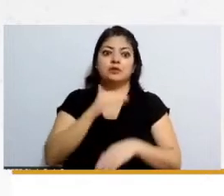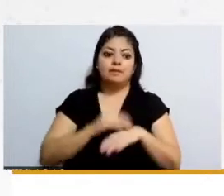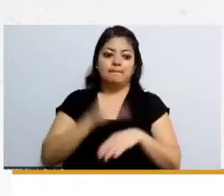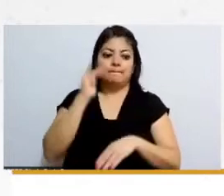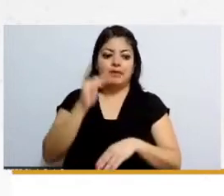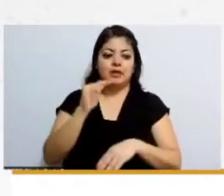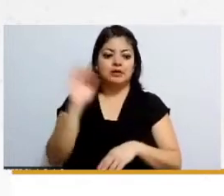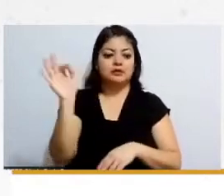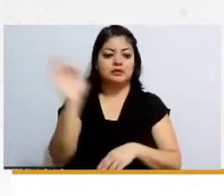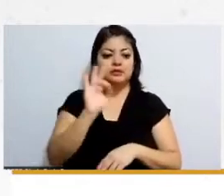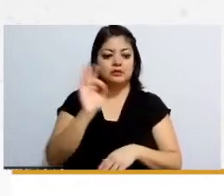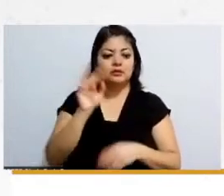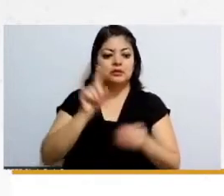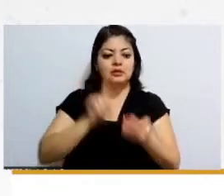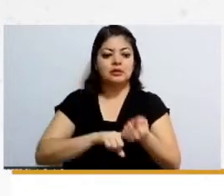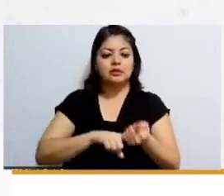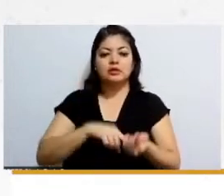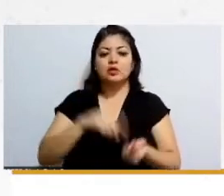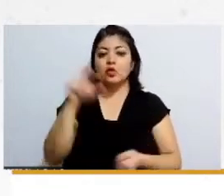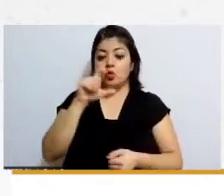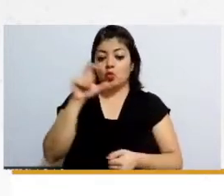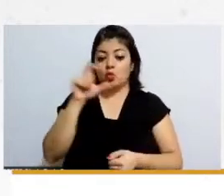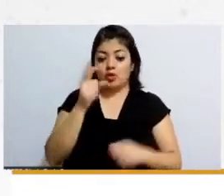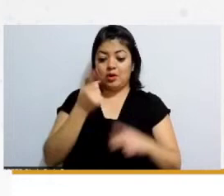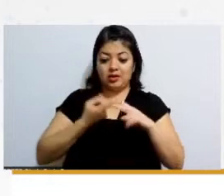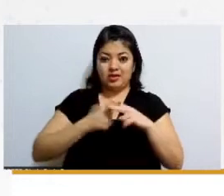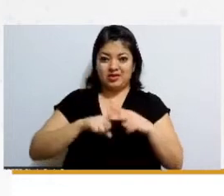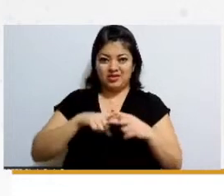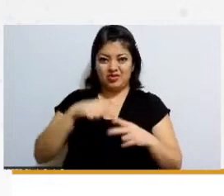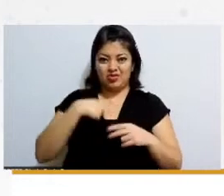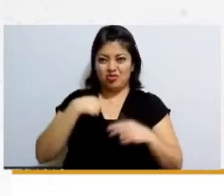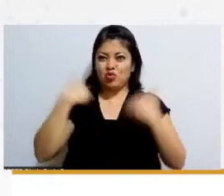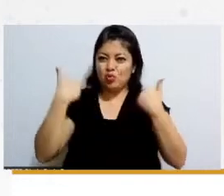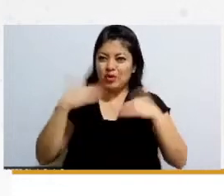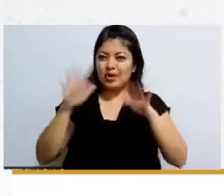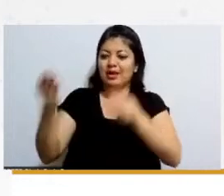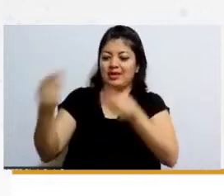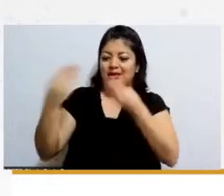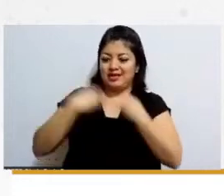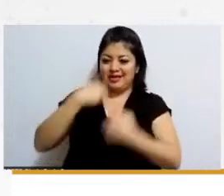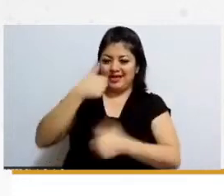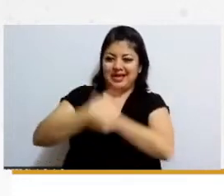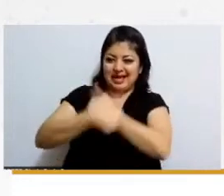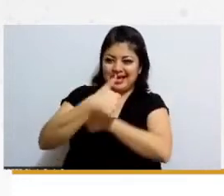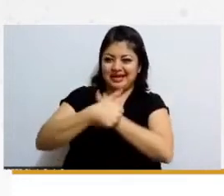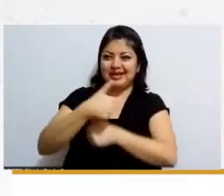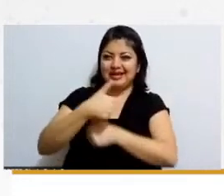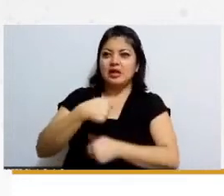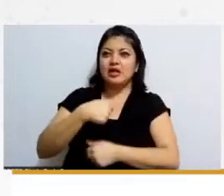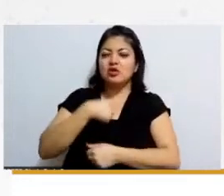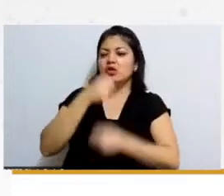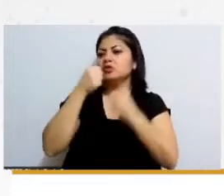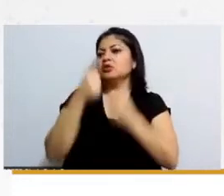lo hubieran dado a mí cuando iniciaba la carrera creo que estaría más enamorada de lo que hago